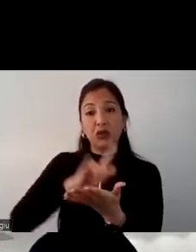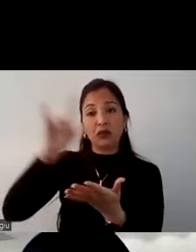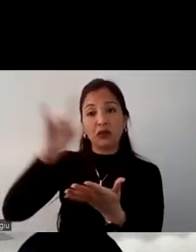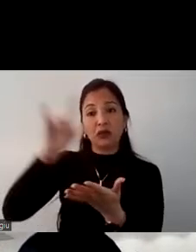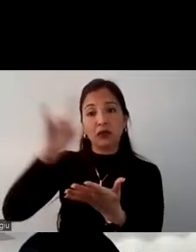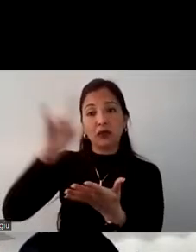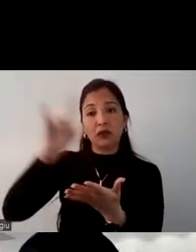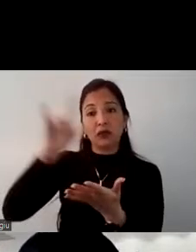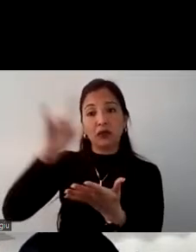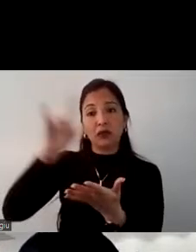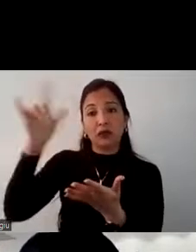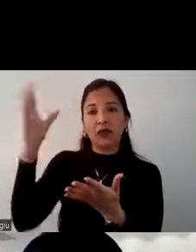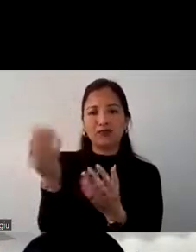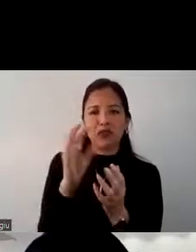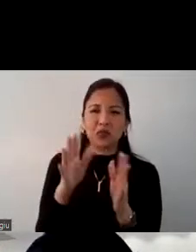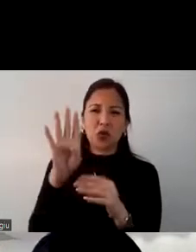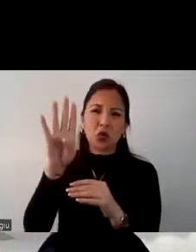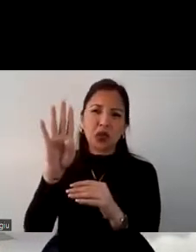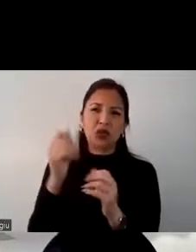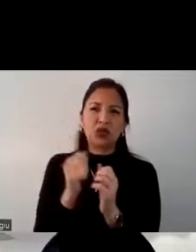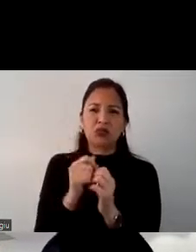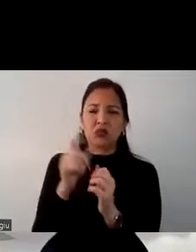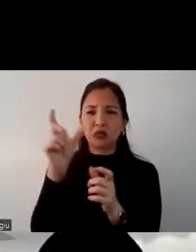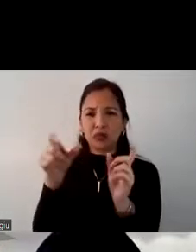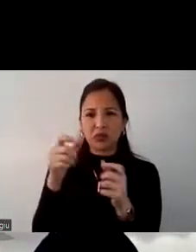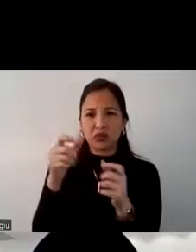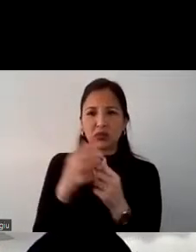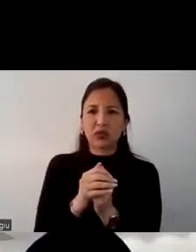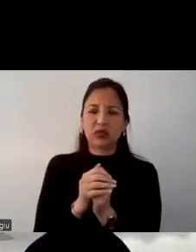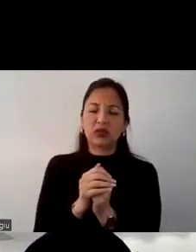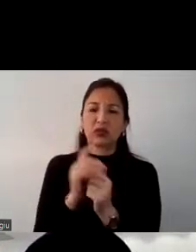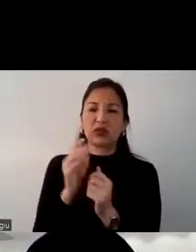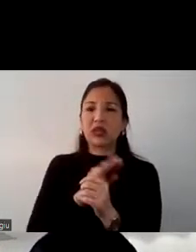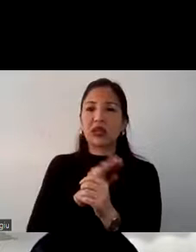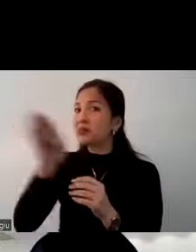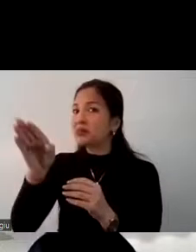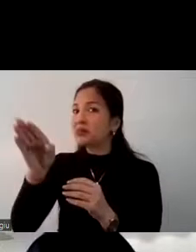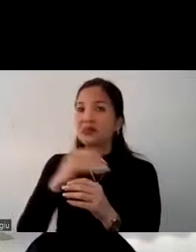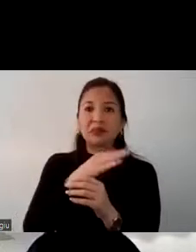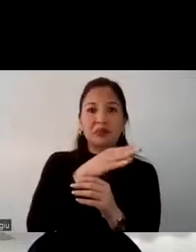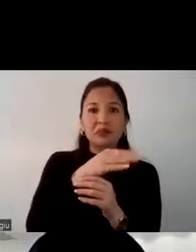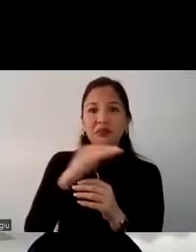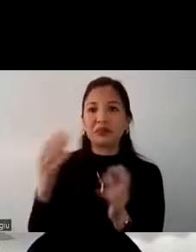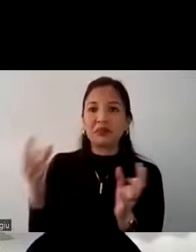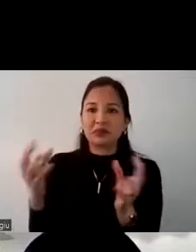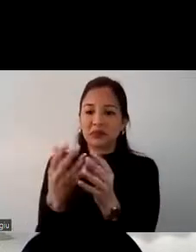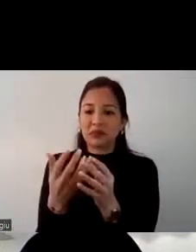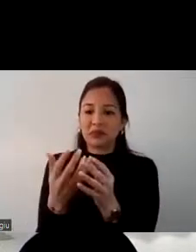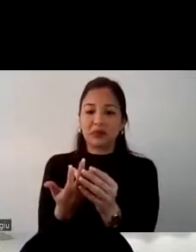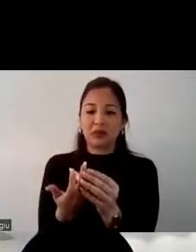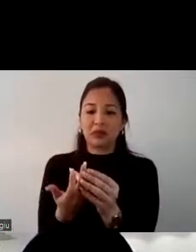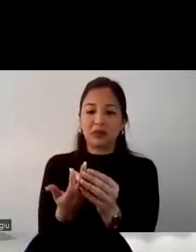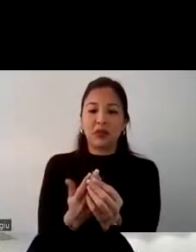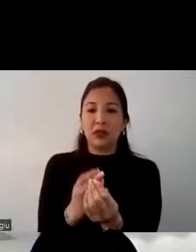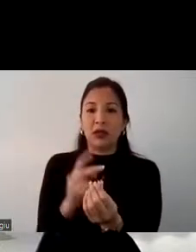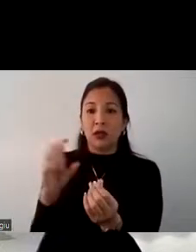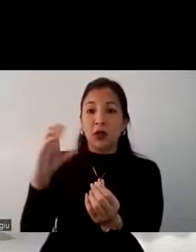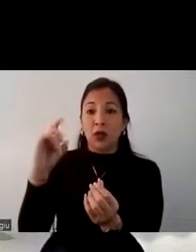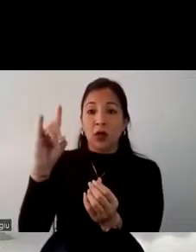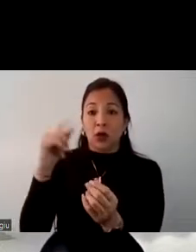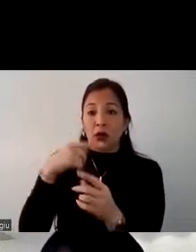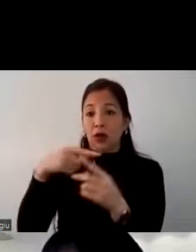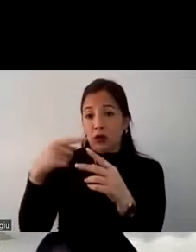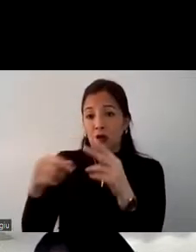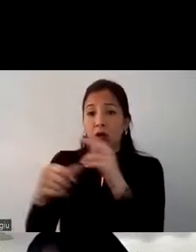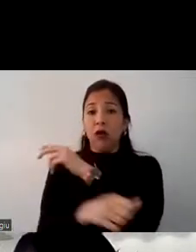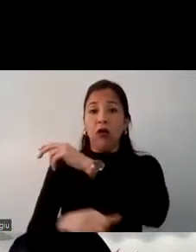pequeños de aproximadamente conocidos y deciden hacer realidad viendo cómo cómo es la cultura de otros países